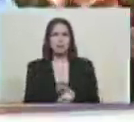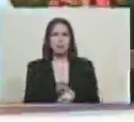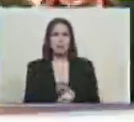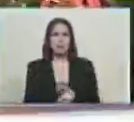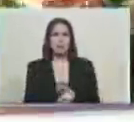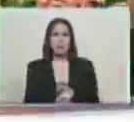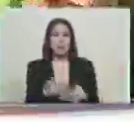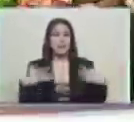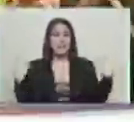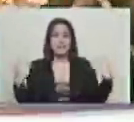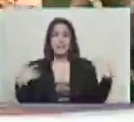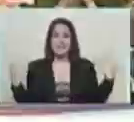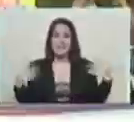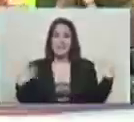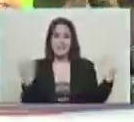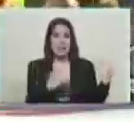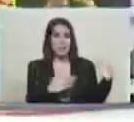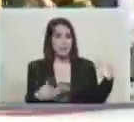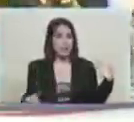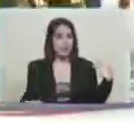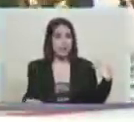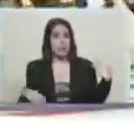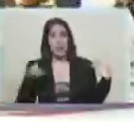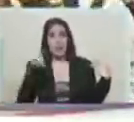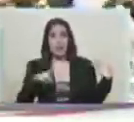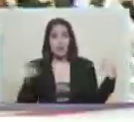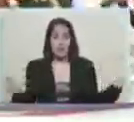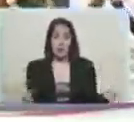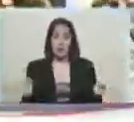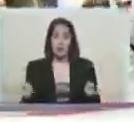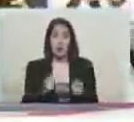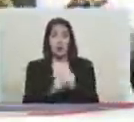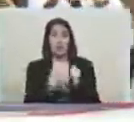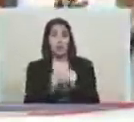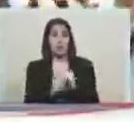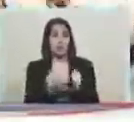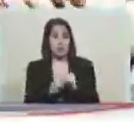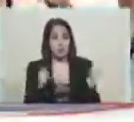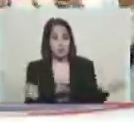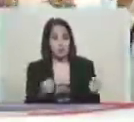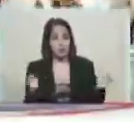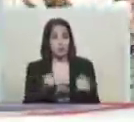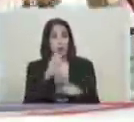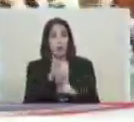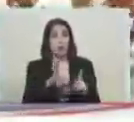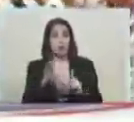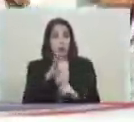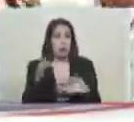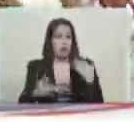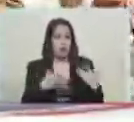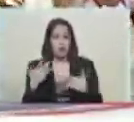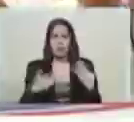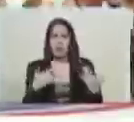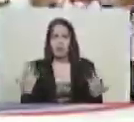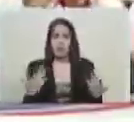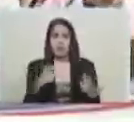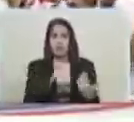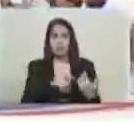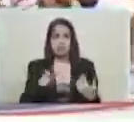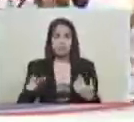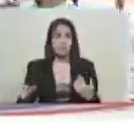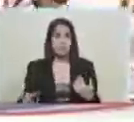Con mucha alegría, presidente. Tenemos también los promotores deportivos, los promotores culturales, los activadores. Aquí están nuestros